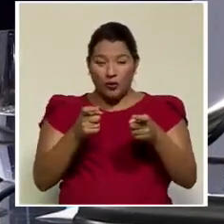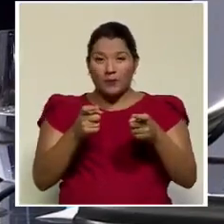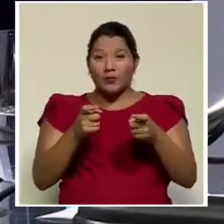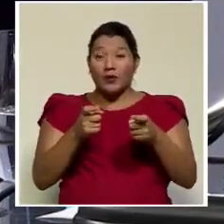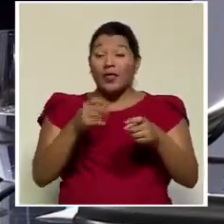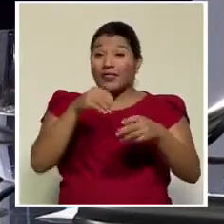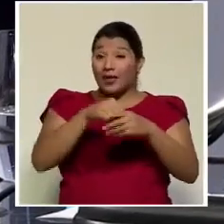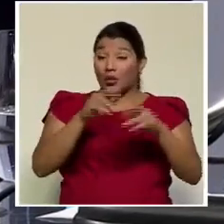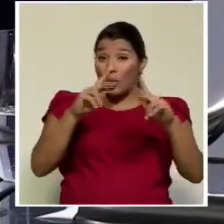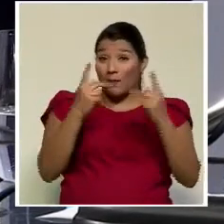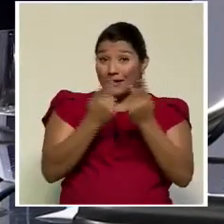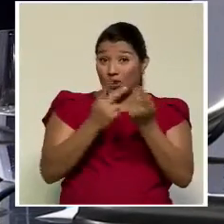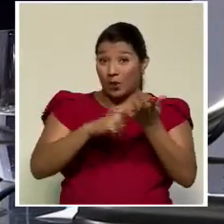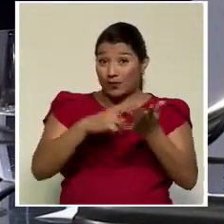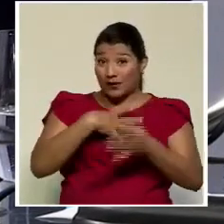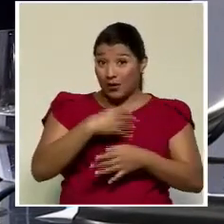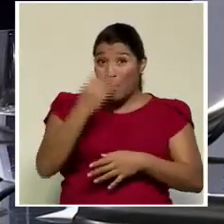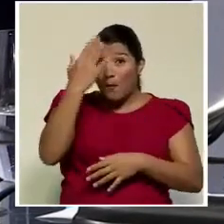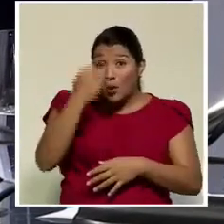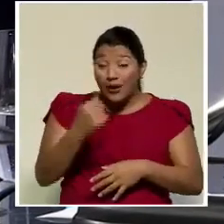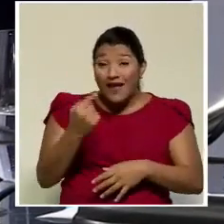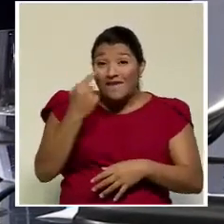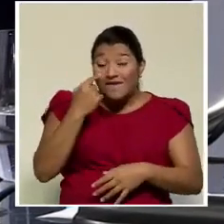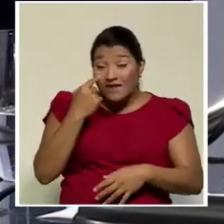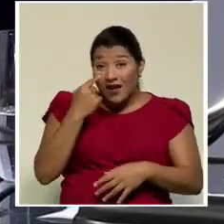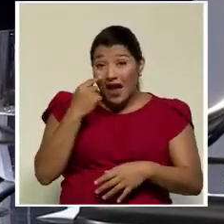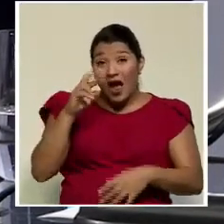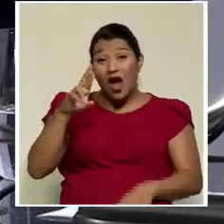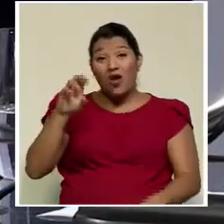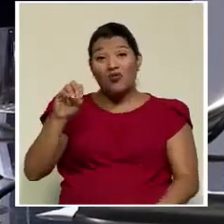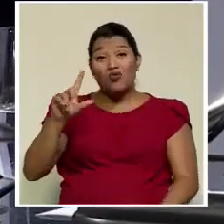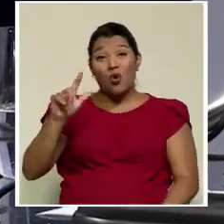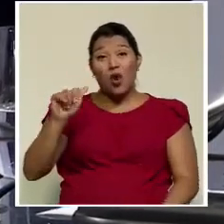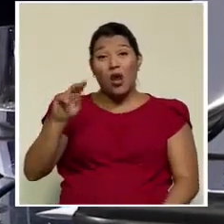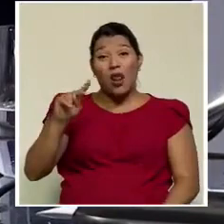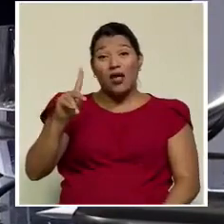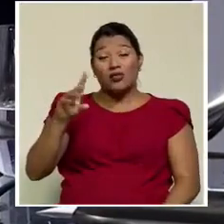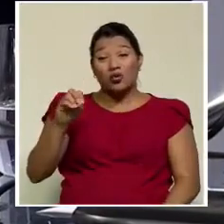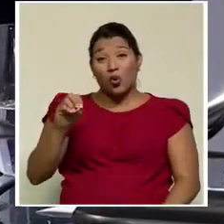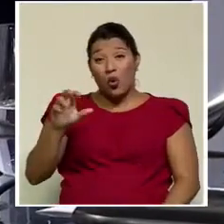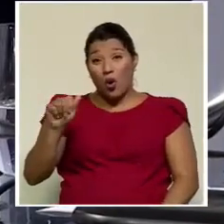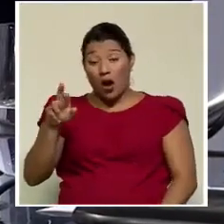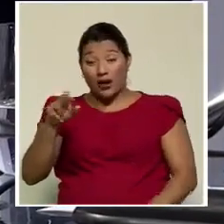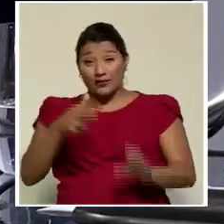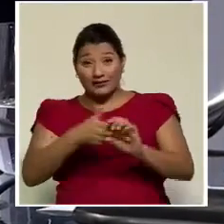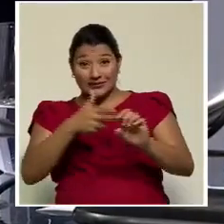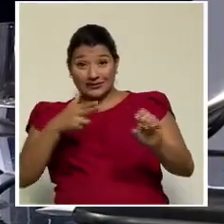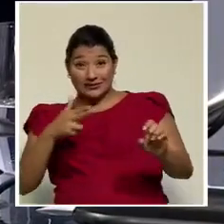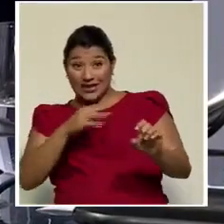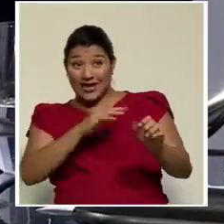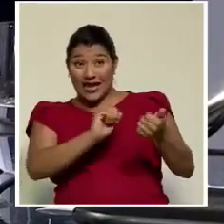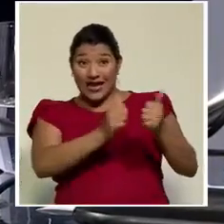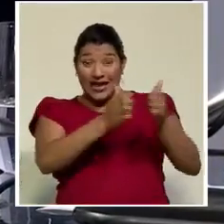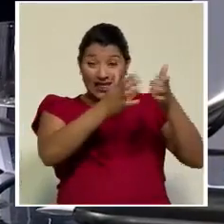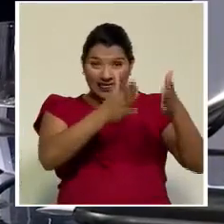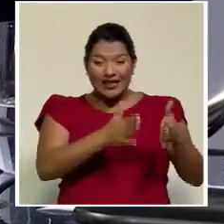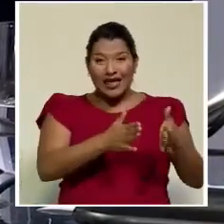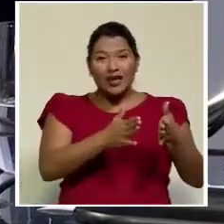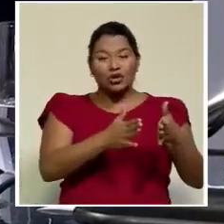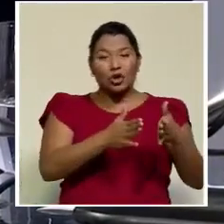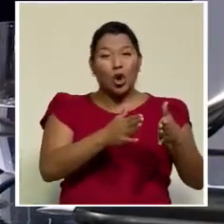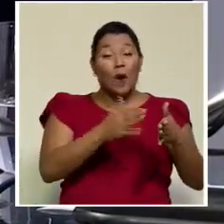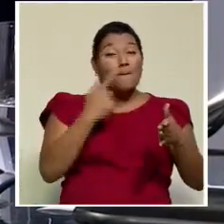porque vea usted que Rolando Araya se va, el candidato presidencial hace un acuerdo